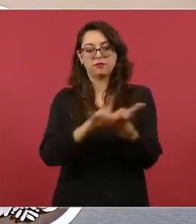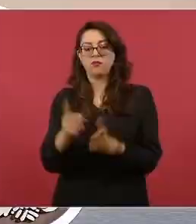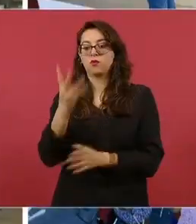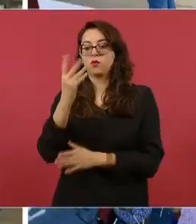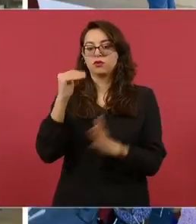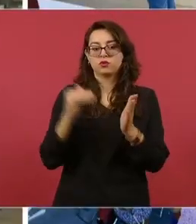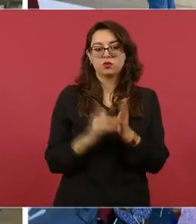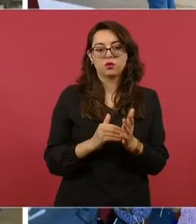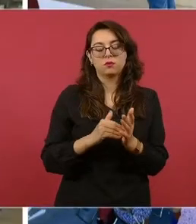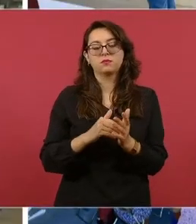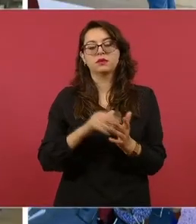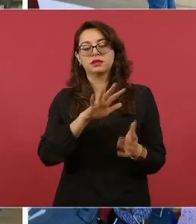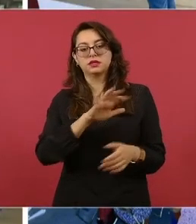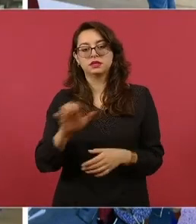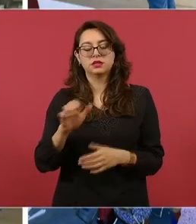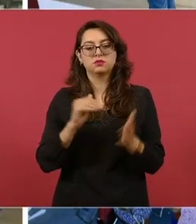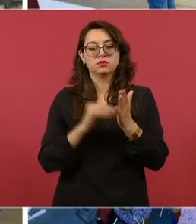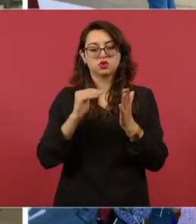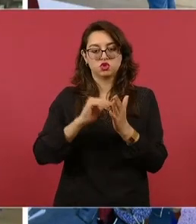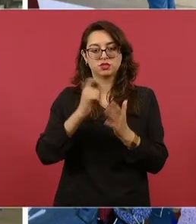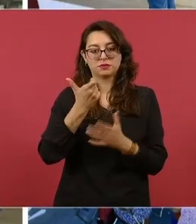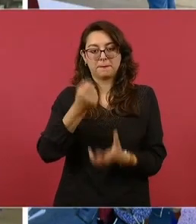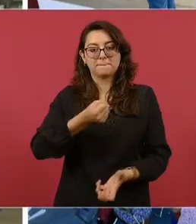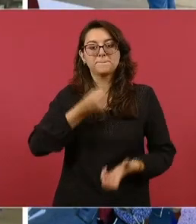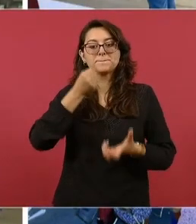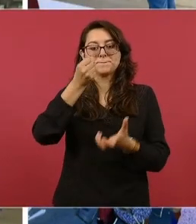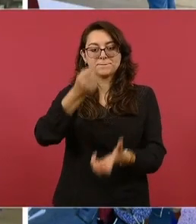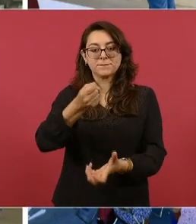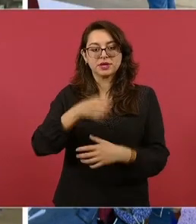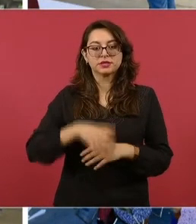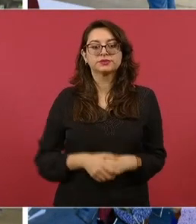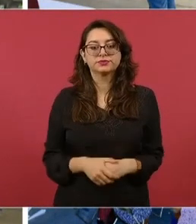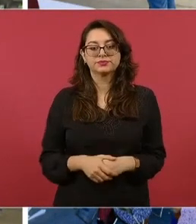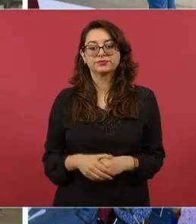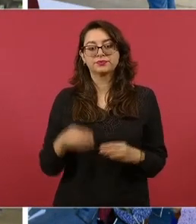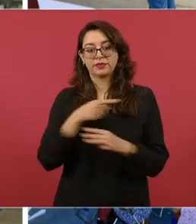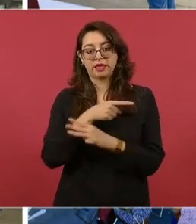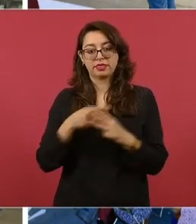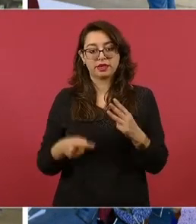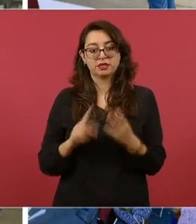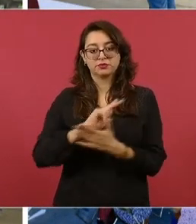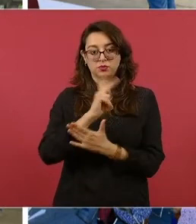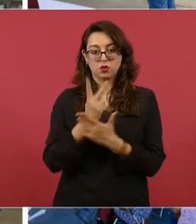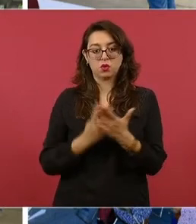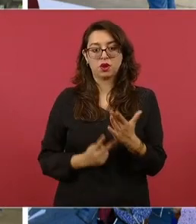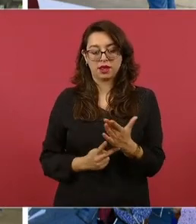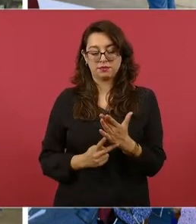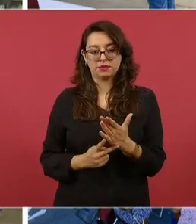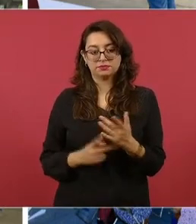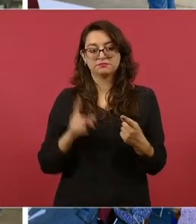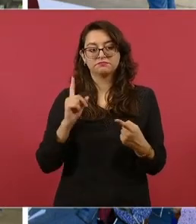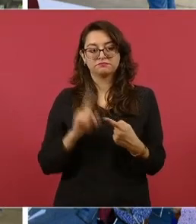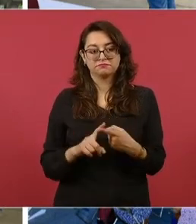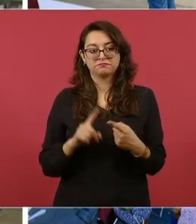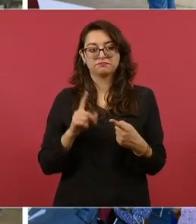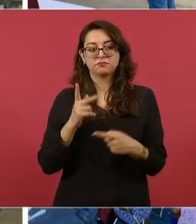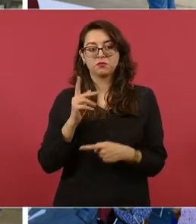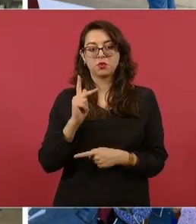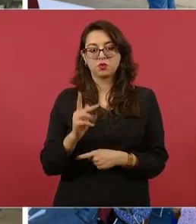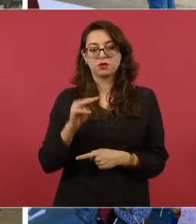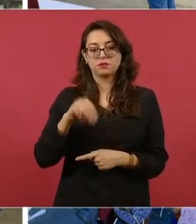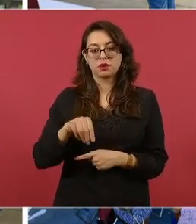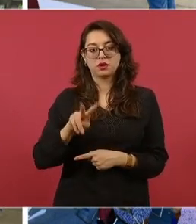590 millones de pesos. Esto se realiza a través de tres grandes programas, por una mejor vivienda, con